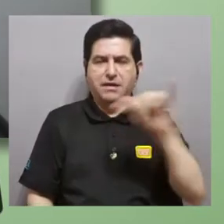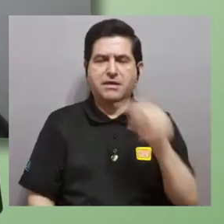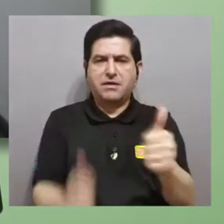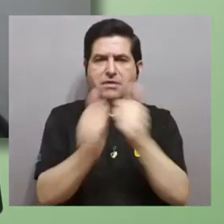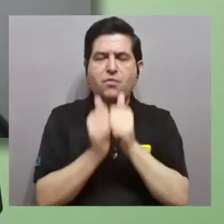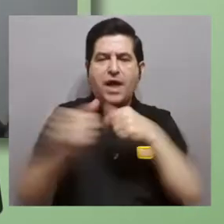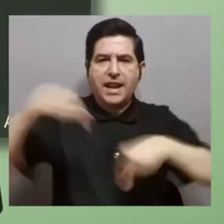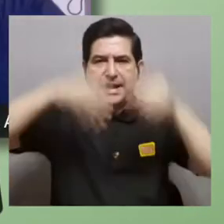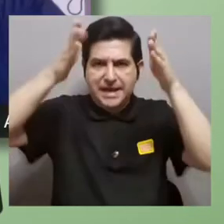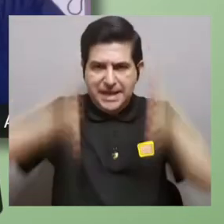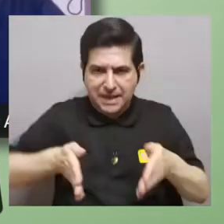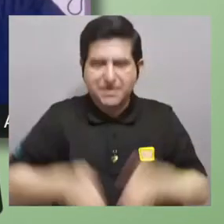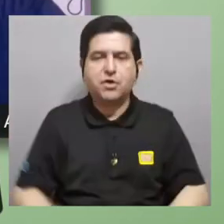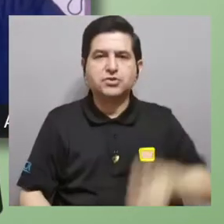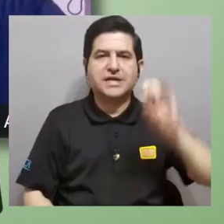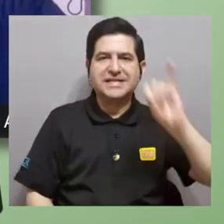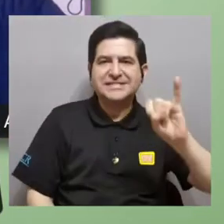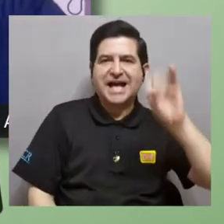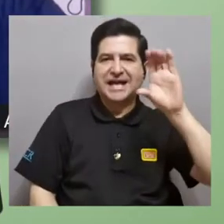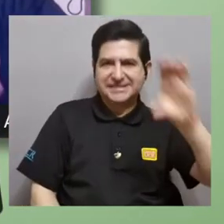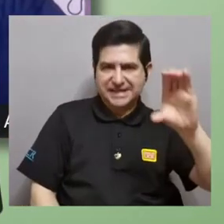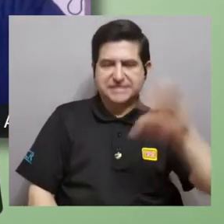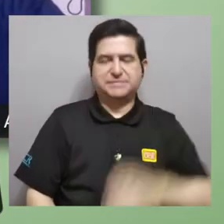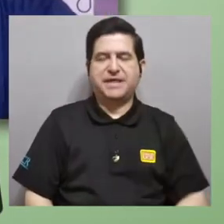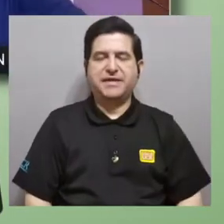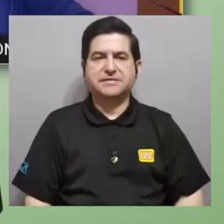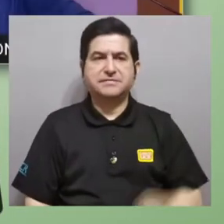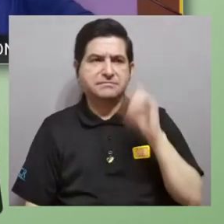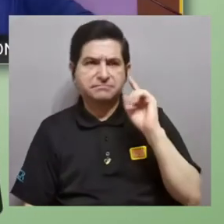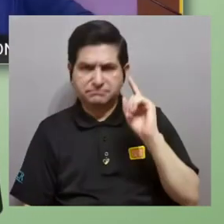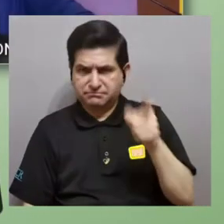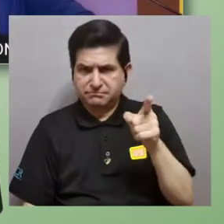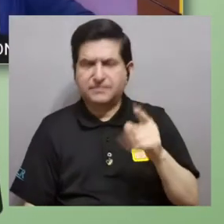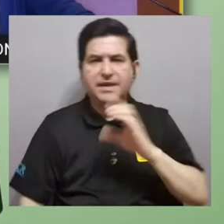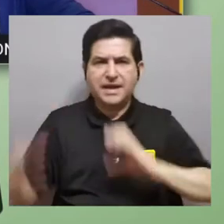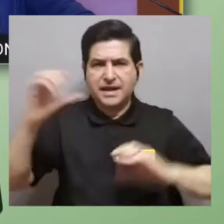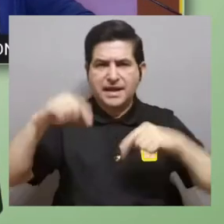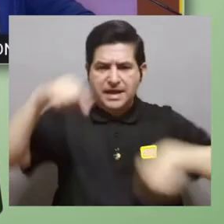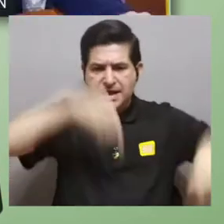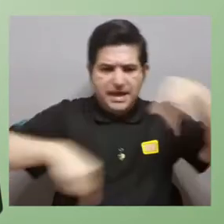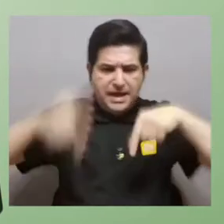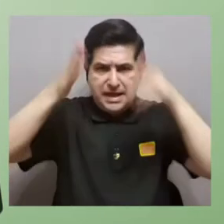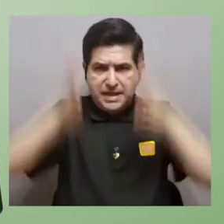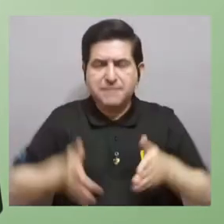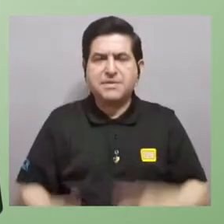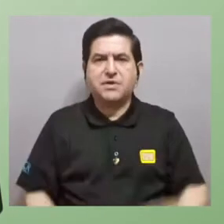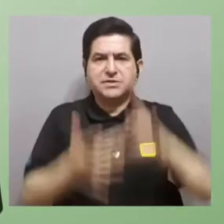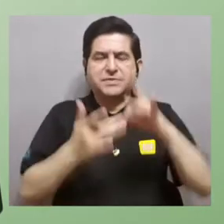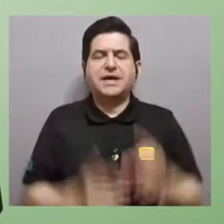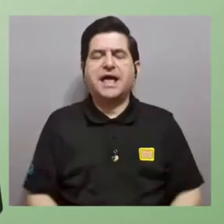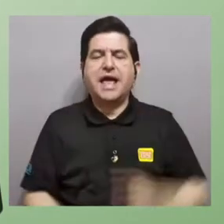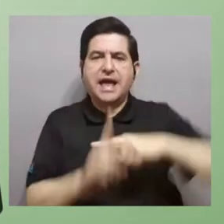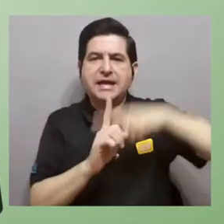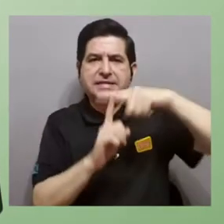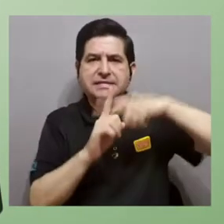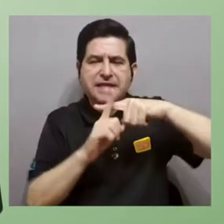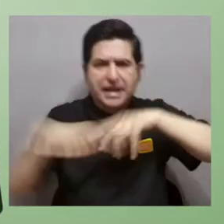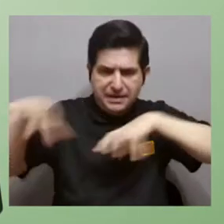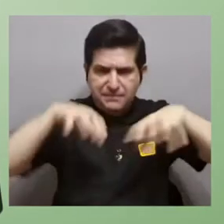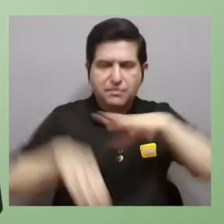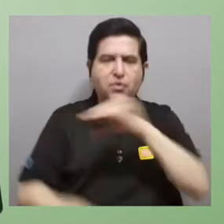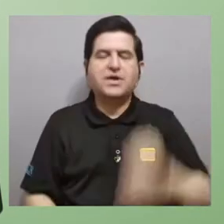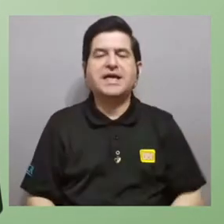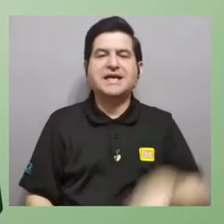Nos acompañan también los químicos Isaac Céspedes, él es químico especialista en termodinámica y